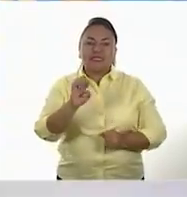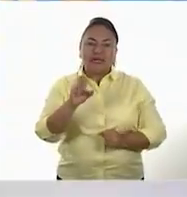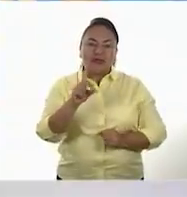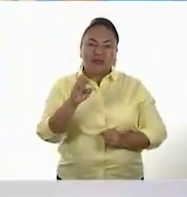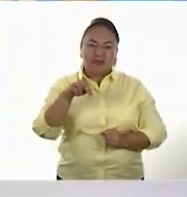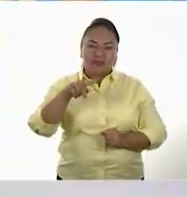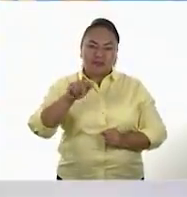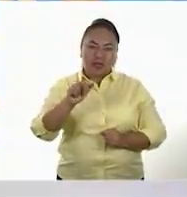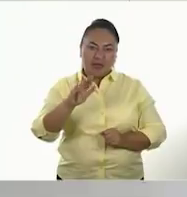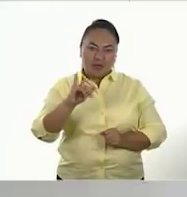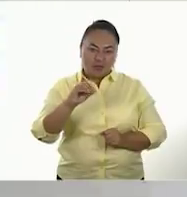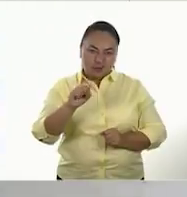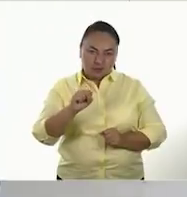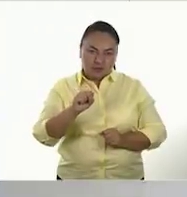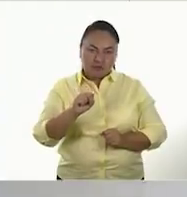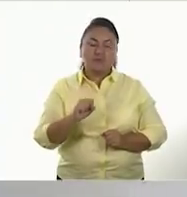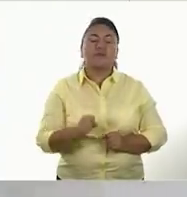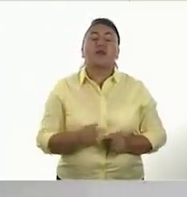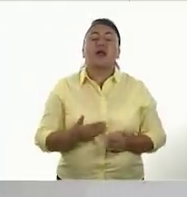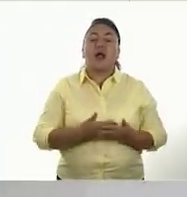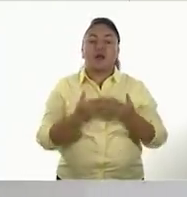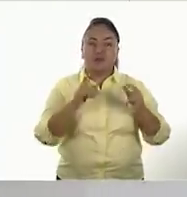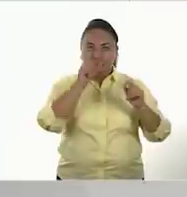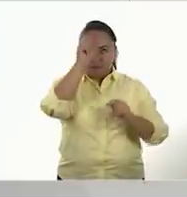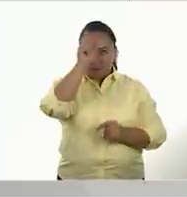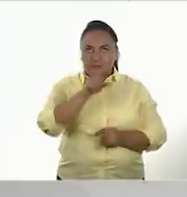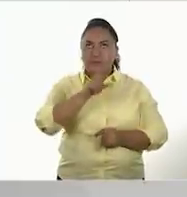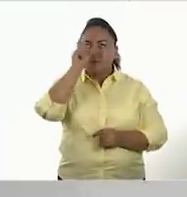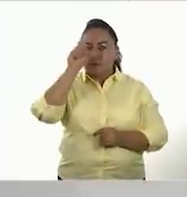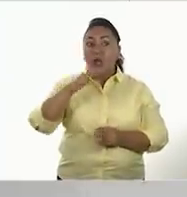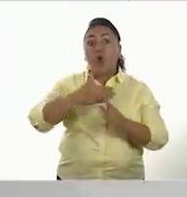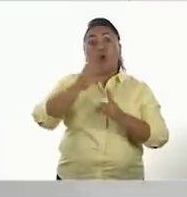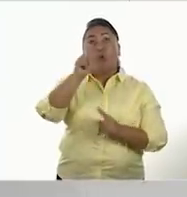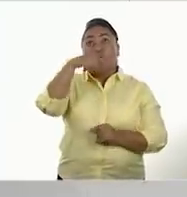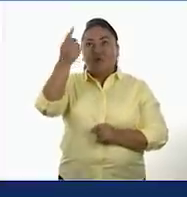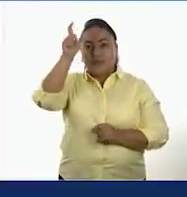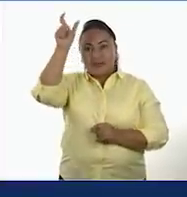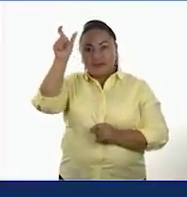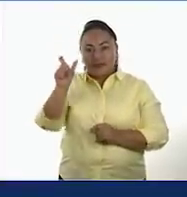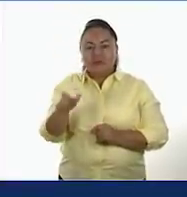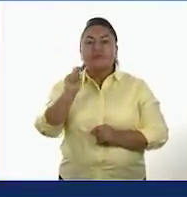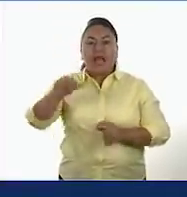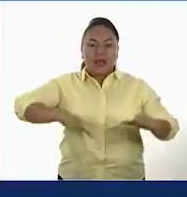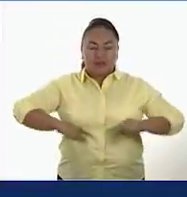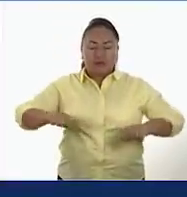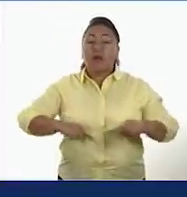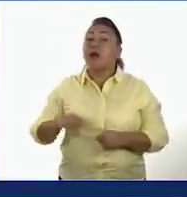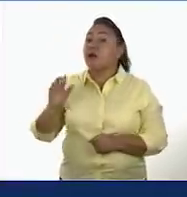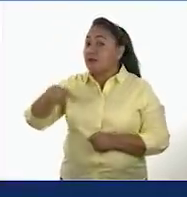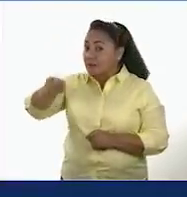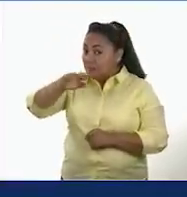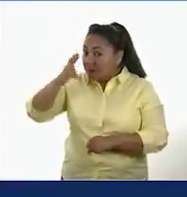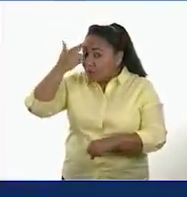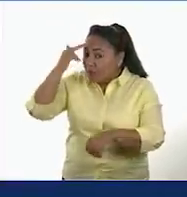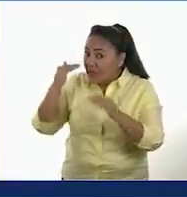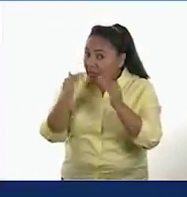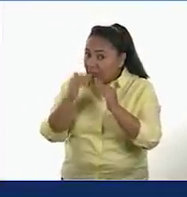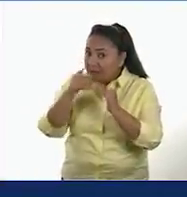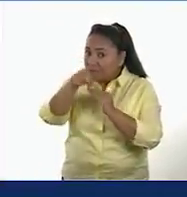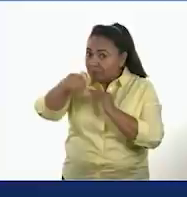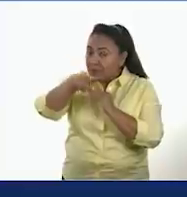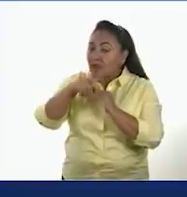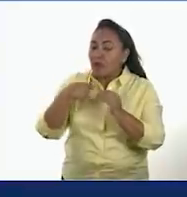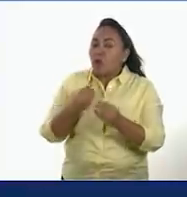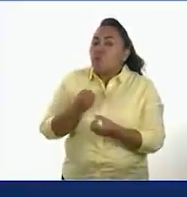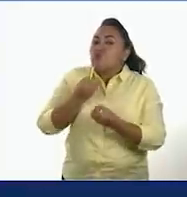columna tenemos actividad. Muy bien. Recuerden ustedes en casa, que aquí solamente les estamos diciendo, algunas